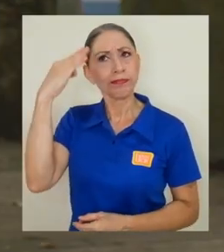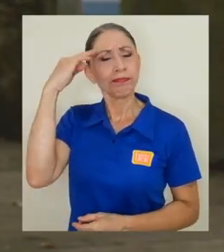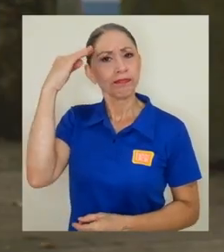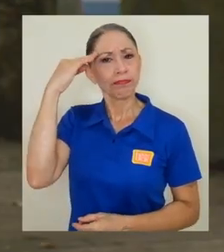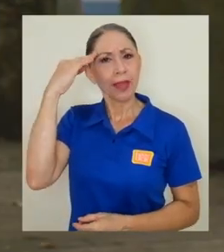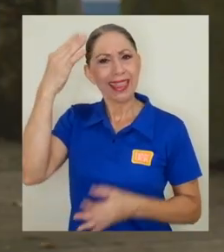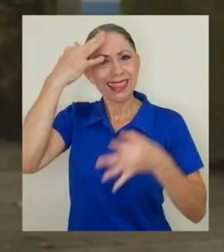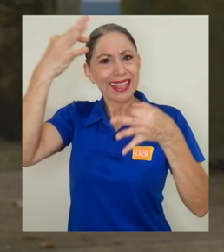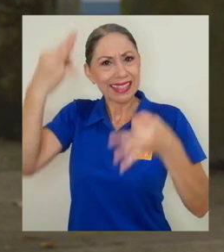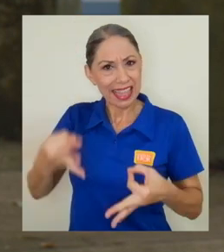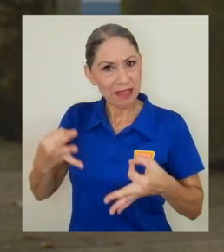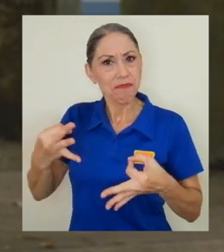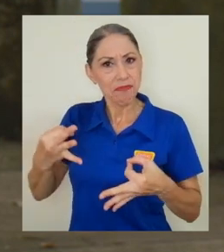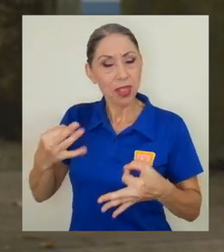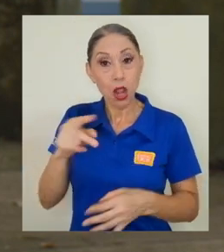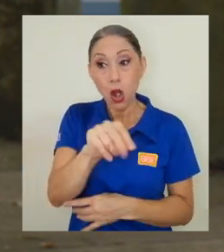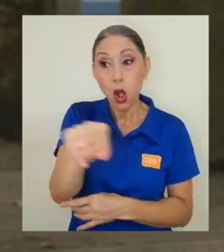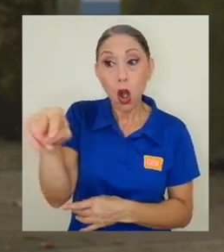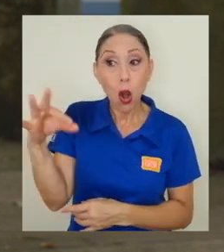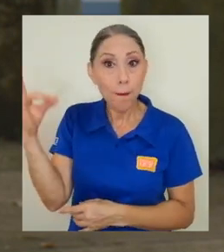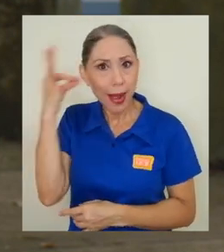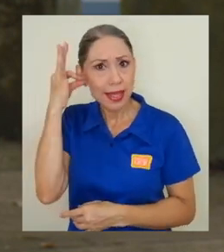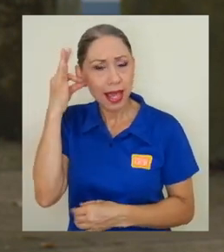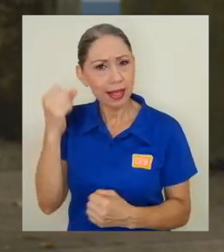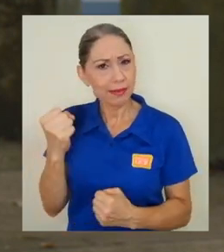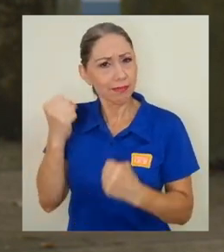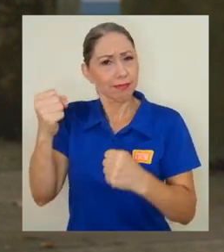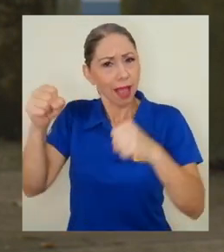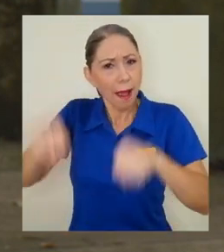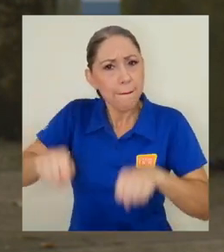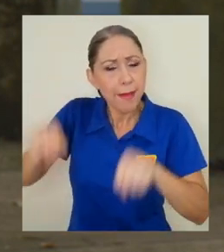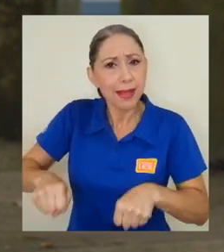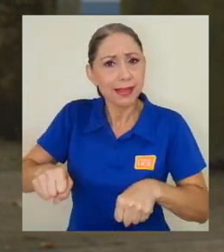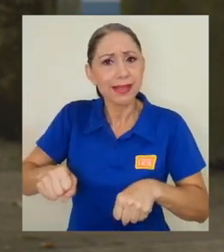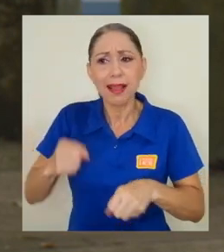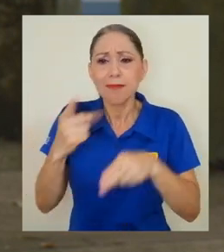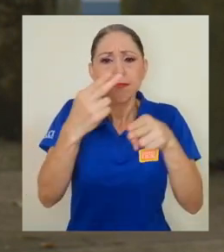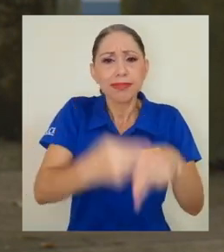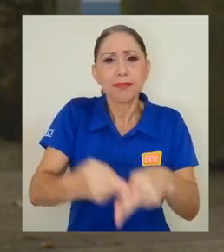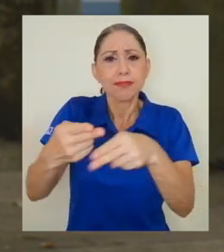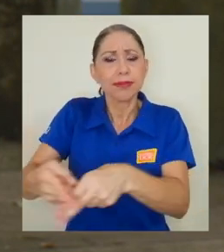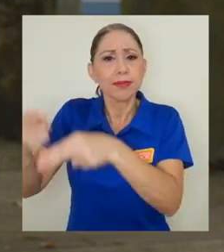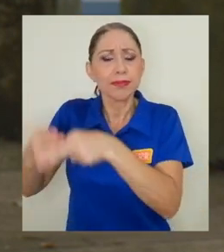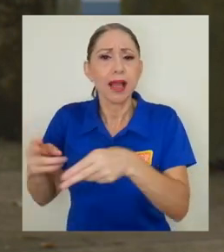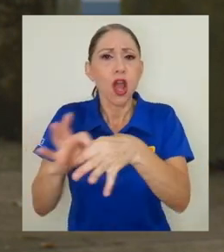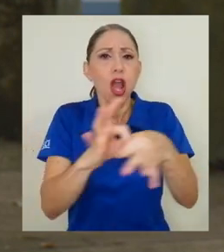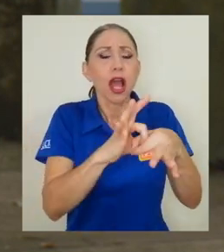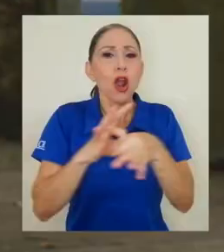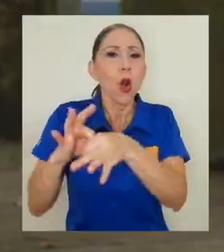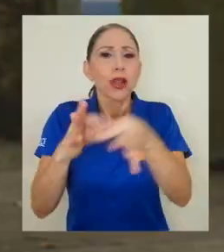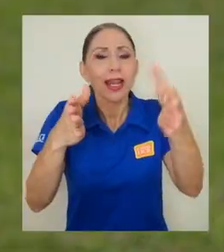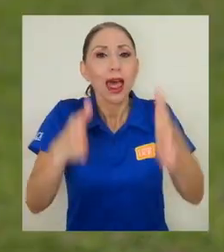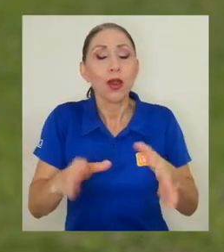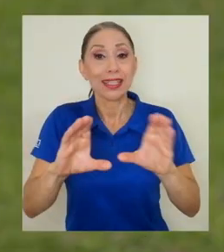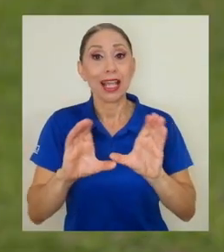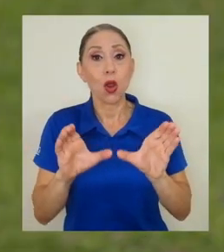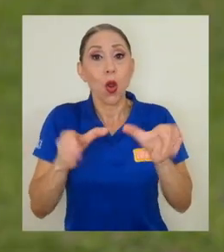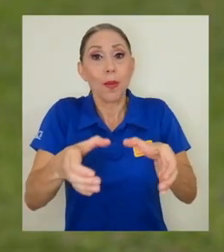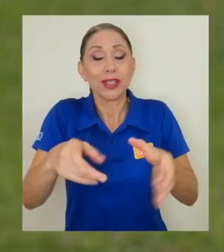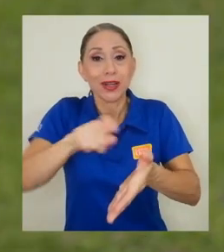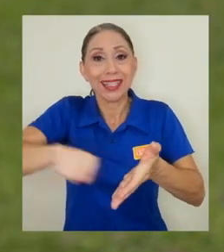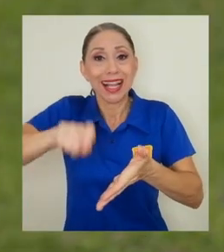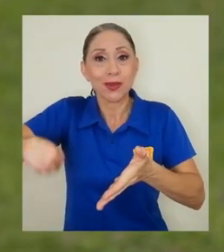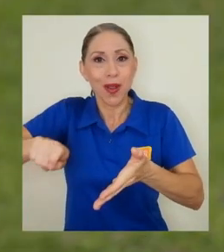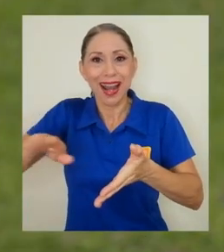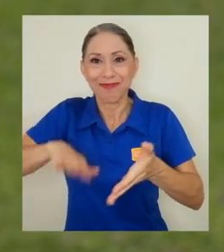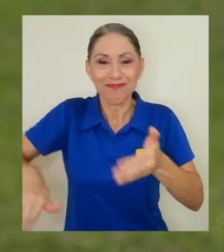colocar a compañeras muy capaces como coordinadoras de cada una de las comisiones ordinarias y extraordinarias de la escuela, en su mayoría.